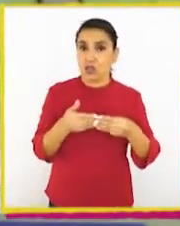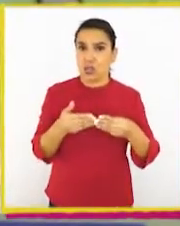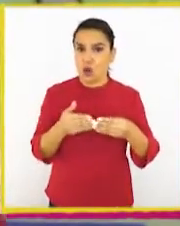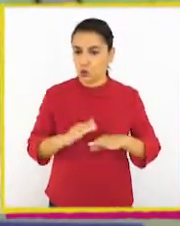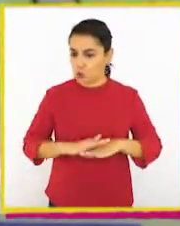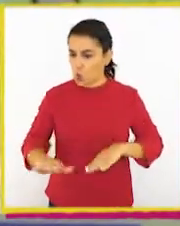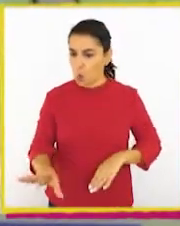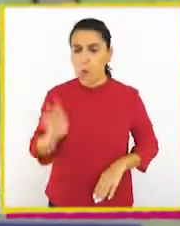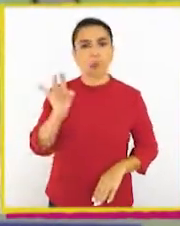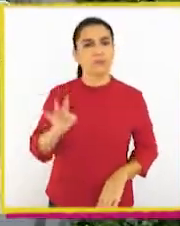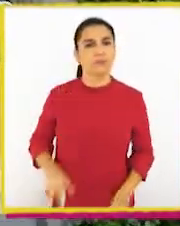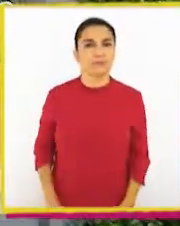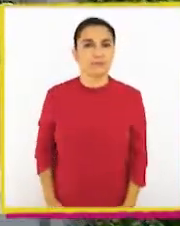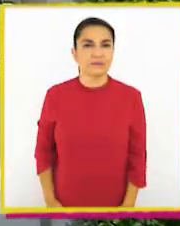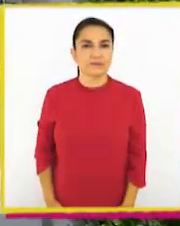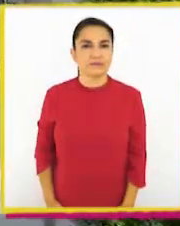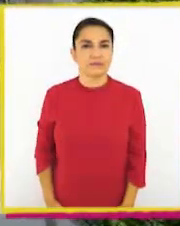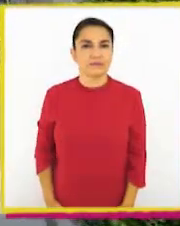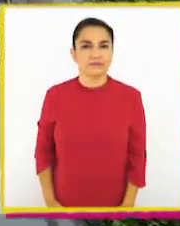que encuentran en el suelo?